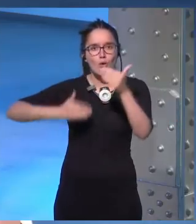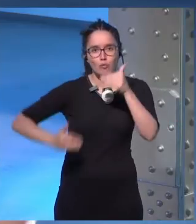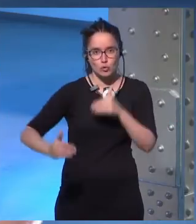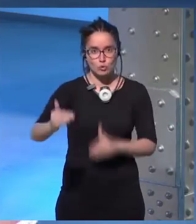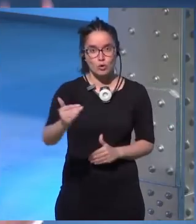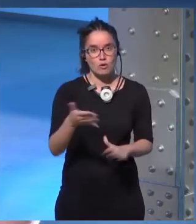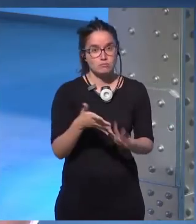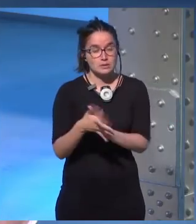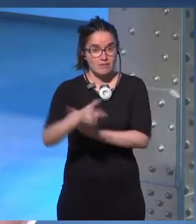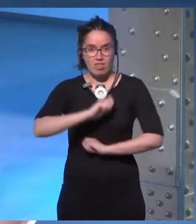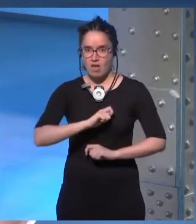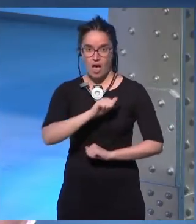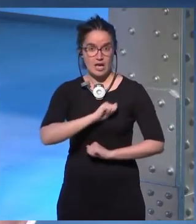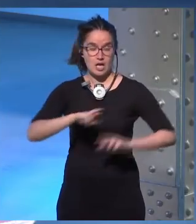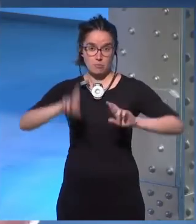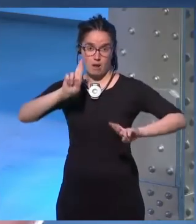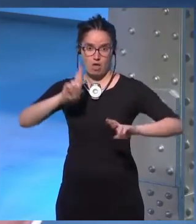es algo que me da esperanza